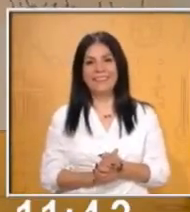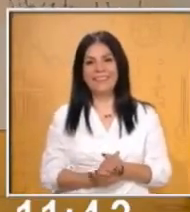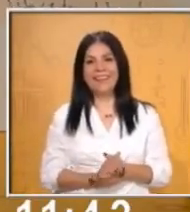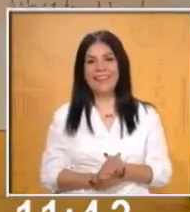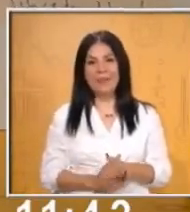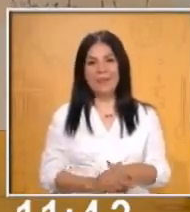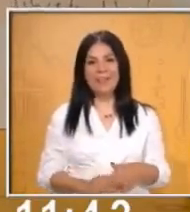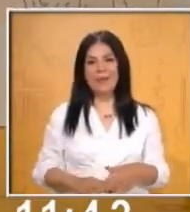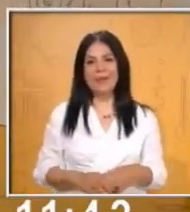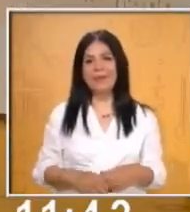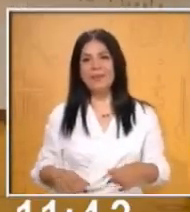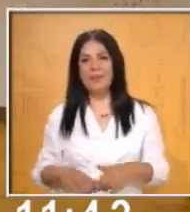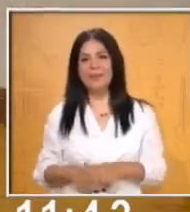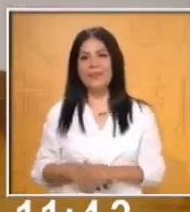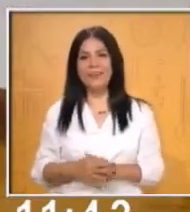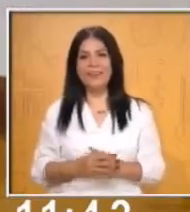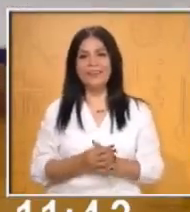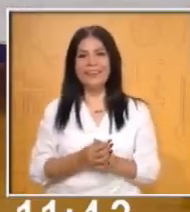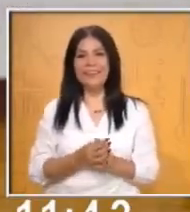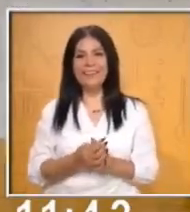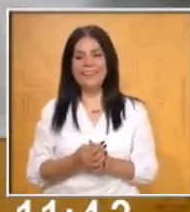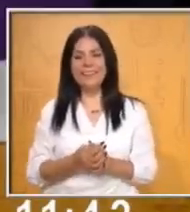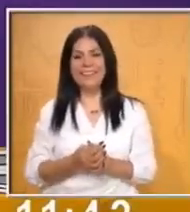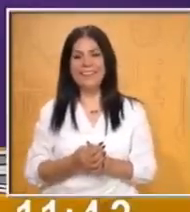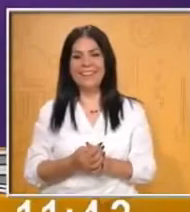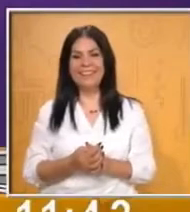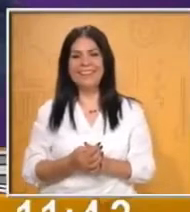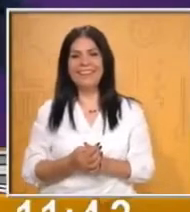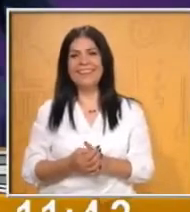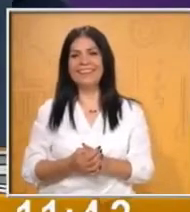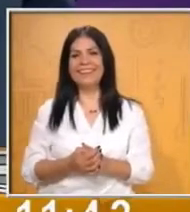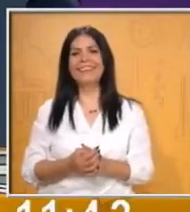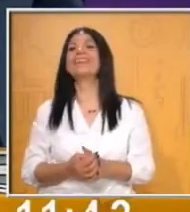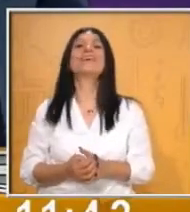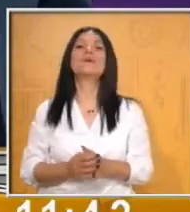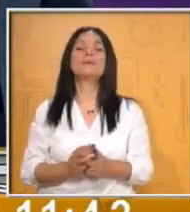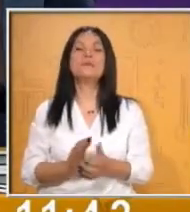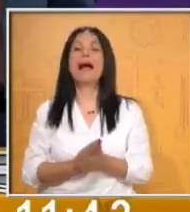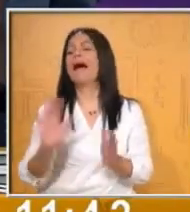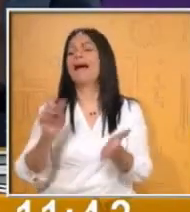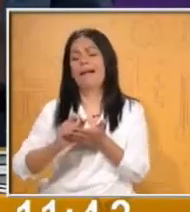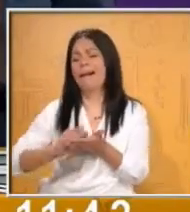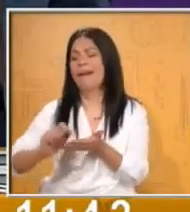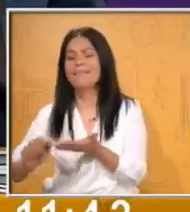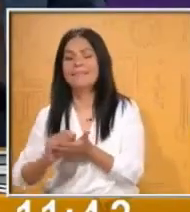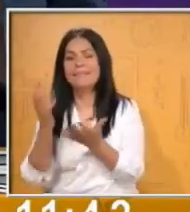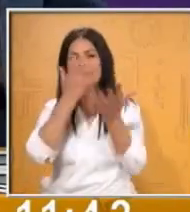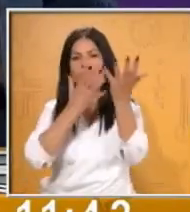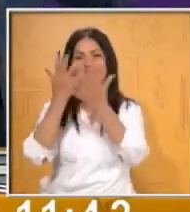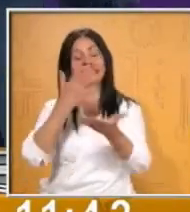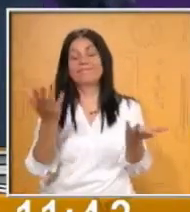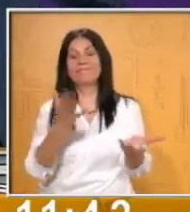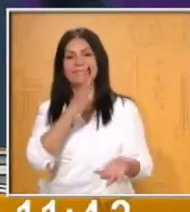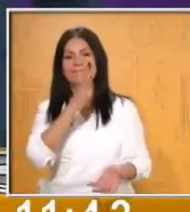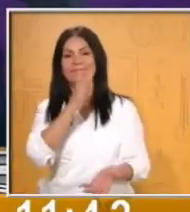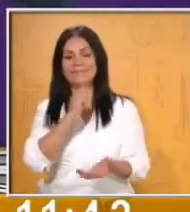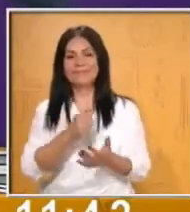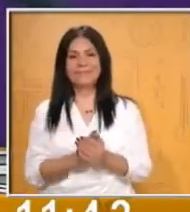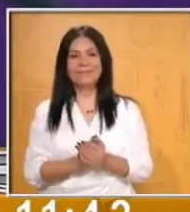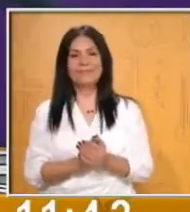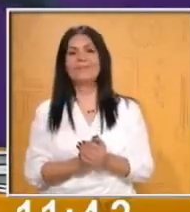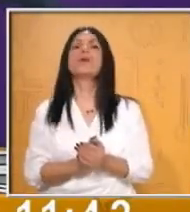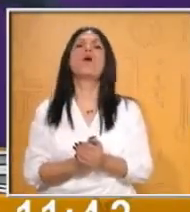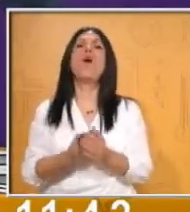Este... Y la última palabra le puse librote, maestra. Y a la última no alcancé. Ok. ¿Por qué